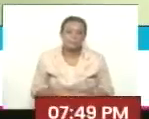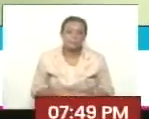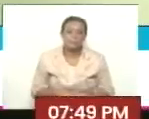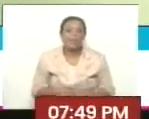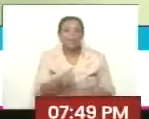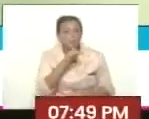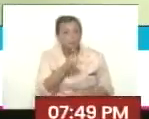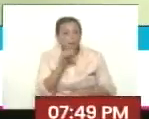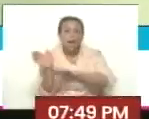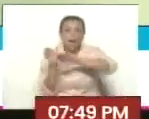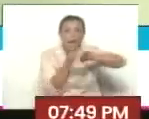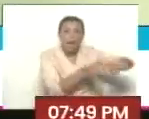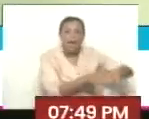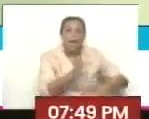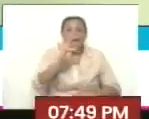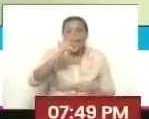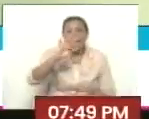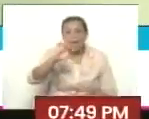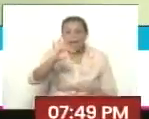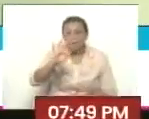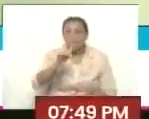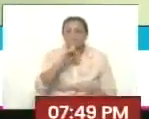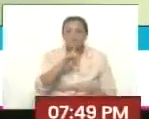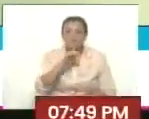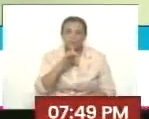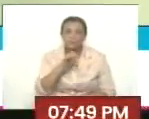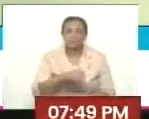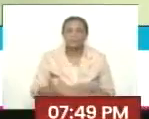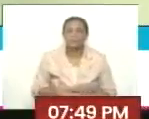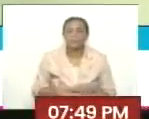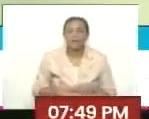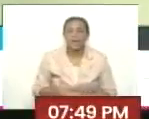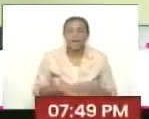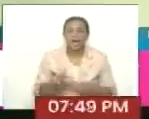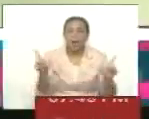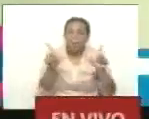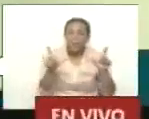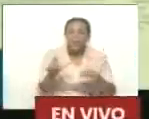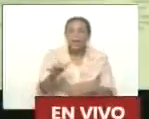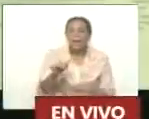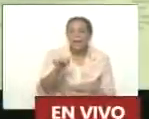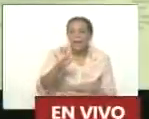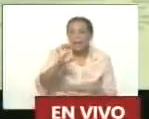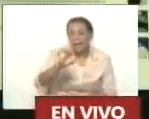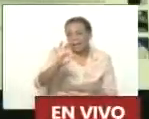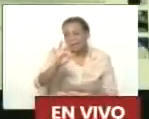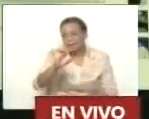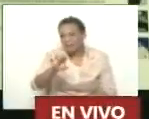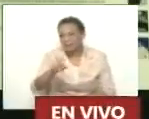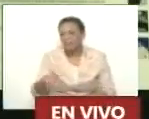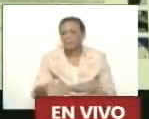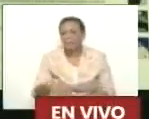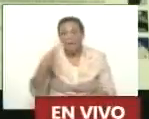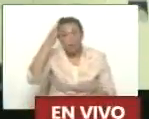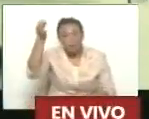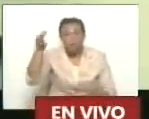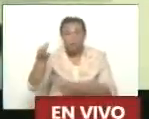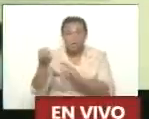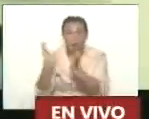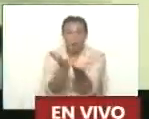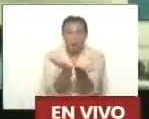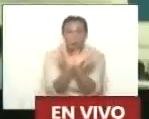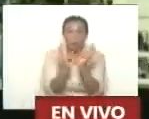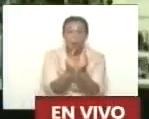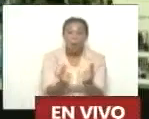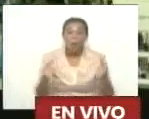Noticia de EFE, noticia de EFE... Agencia EFE. Bueno, resulta y acontece que el Consejo de Seguridad de la